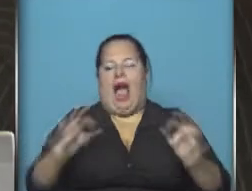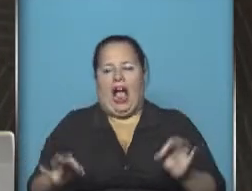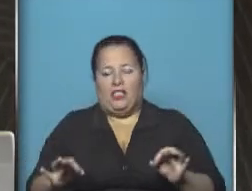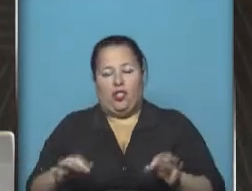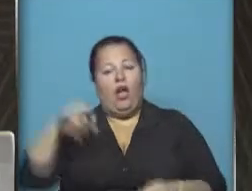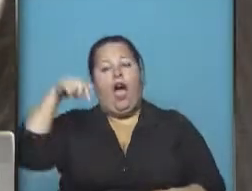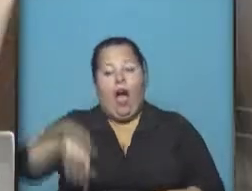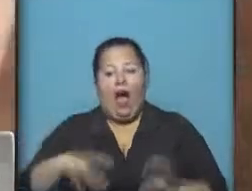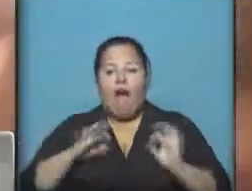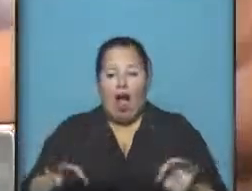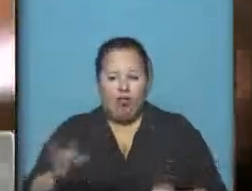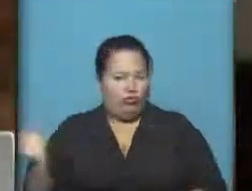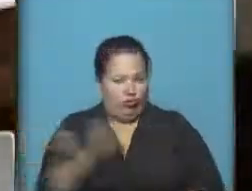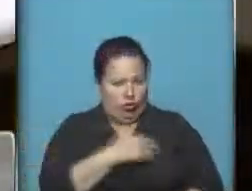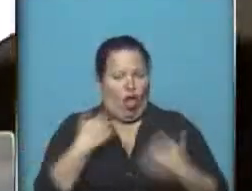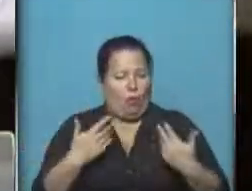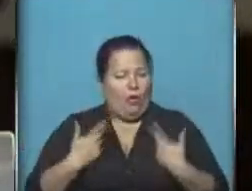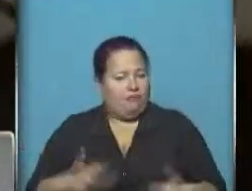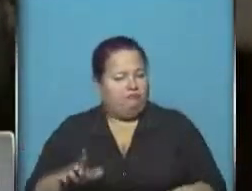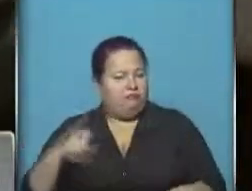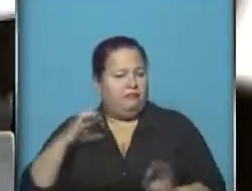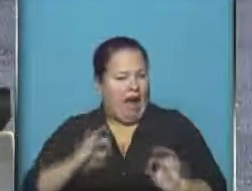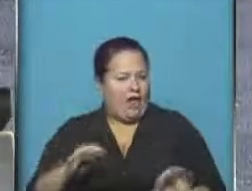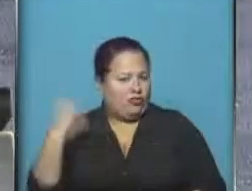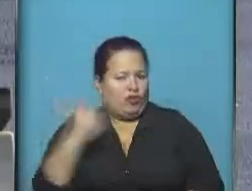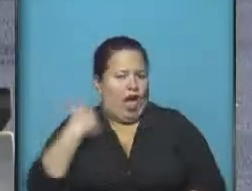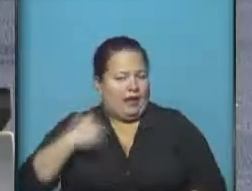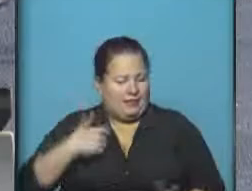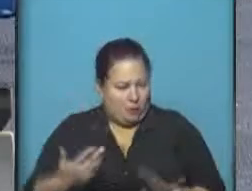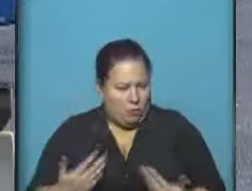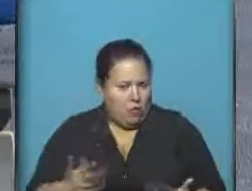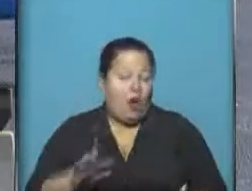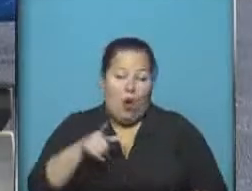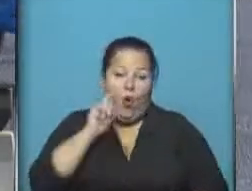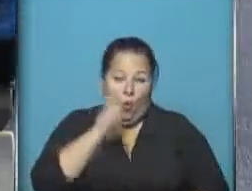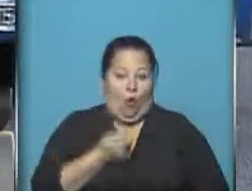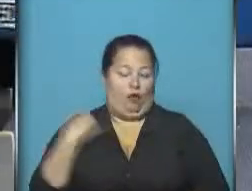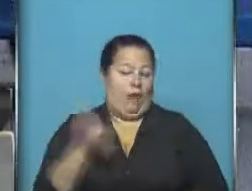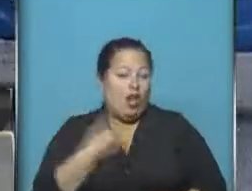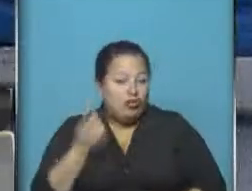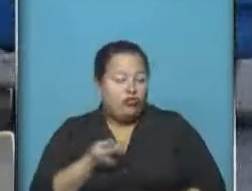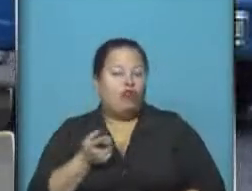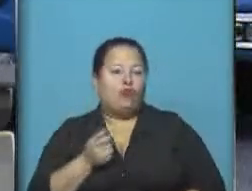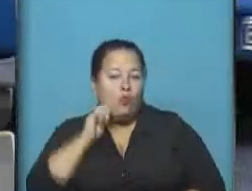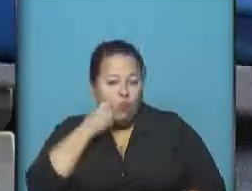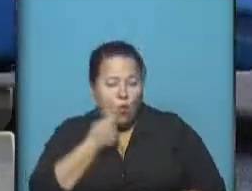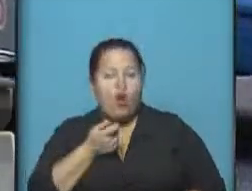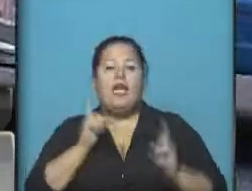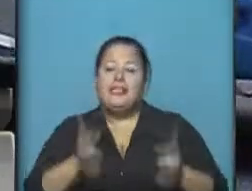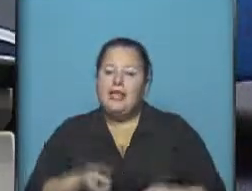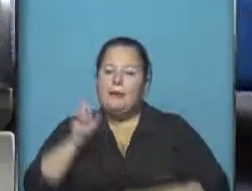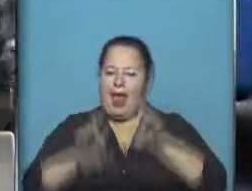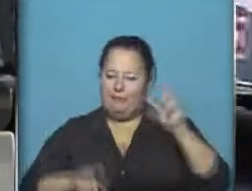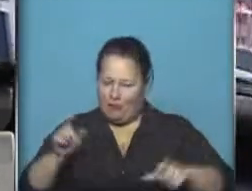y hoy las vacaciones forman parte de la vida cotidiana de los argentinos y eso para nosotros es muy bueno y también para la